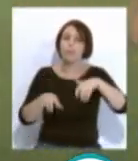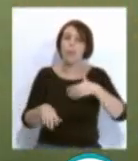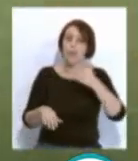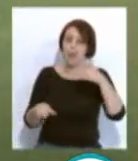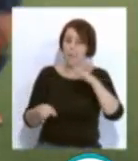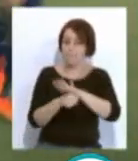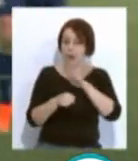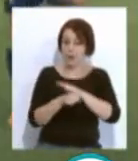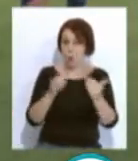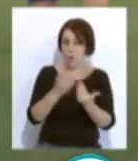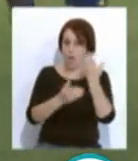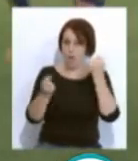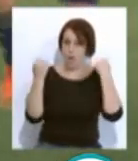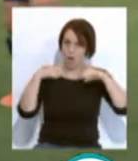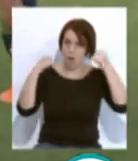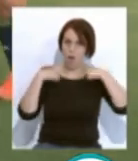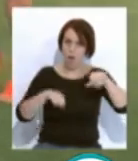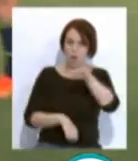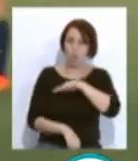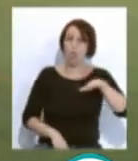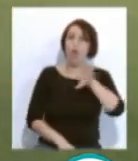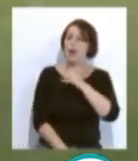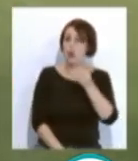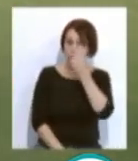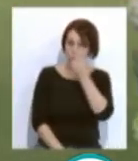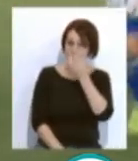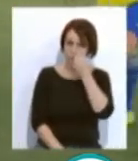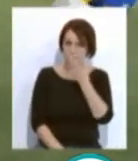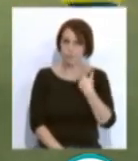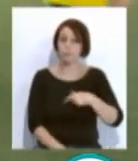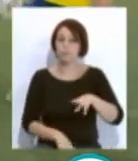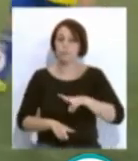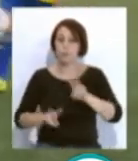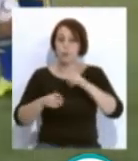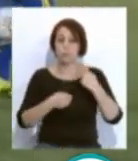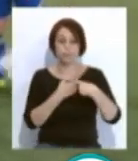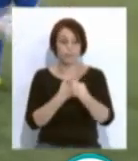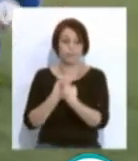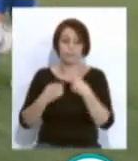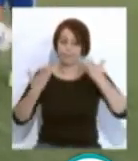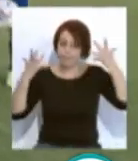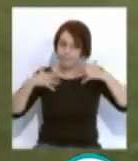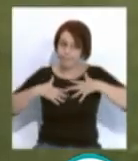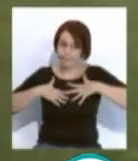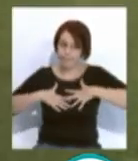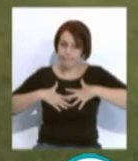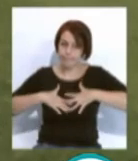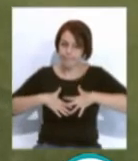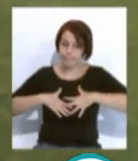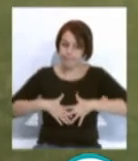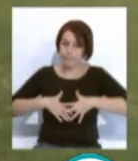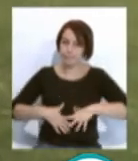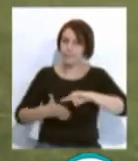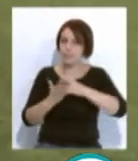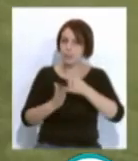en sesión matinal en las instalaciones de la ciudad deportiva del Rosal. Las nuevas incorporaciones van asimilando la idea del técnico,